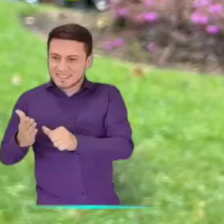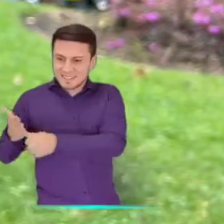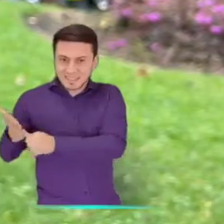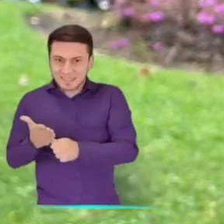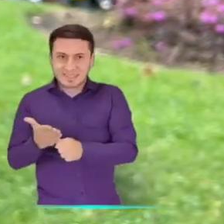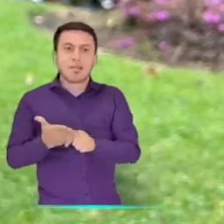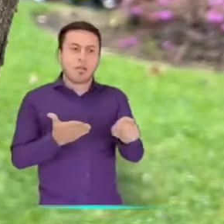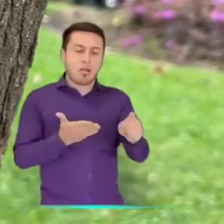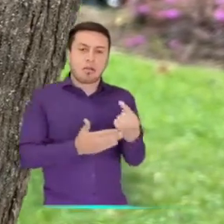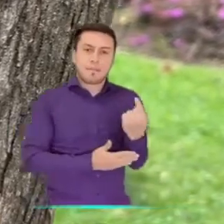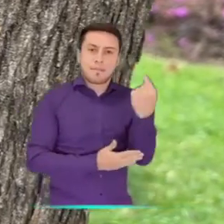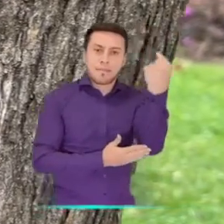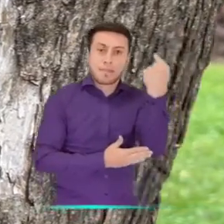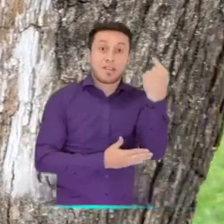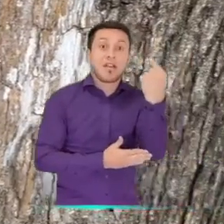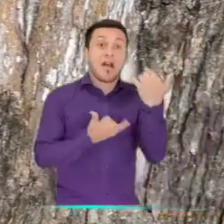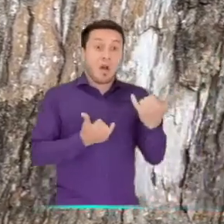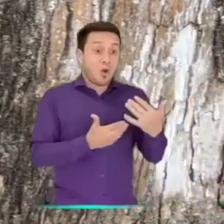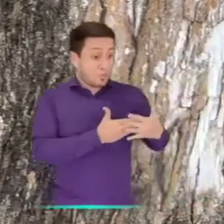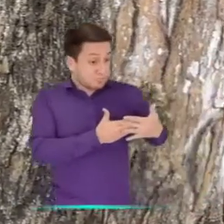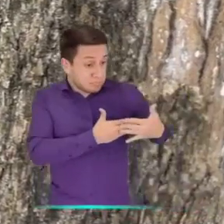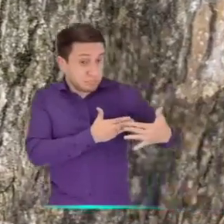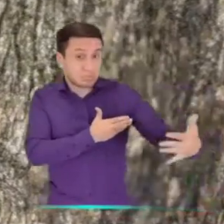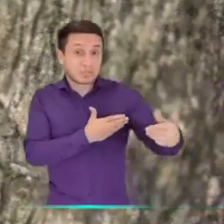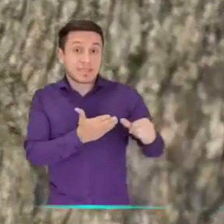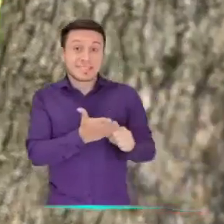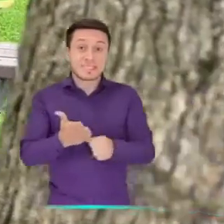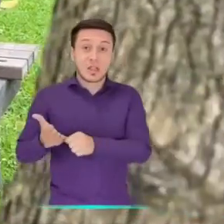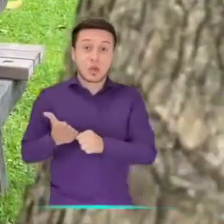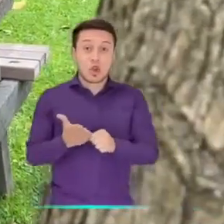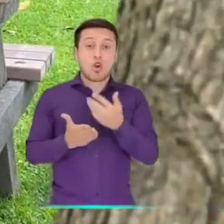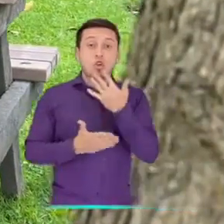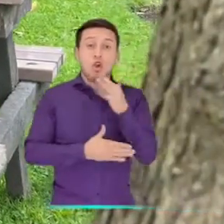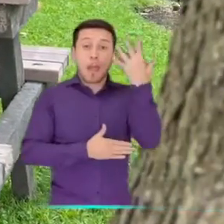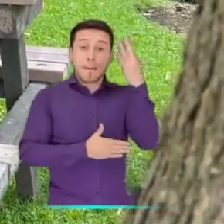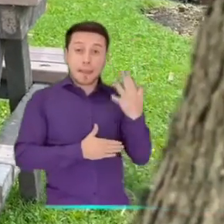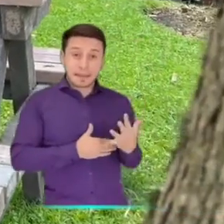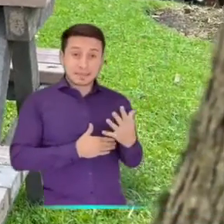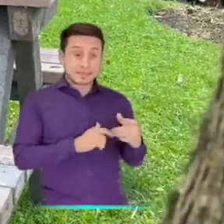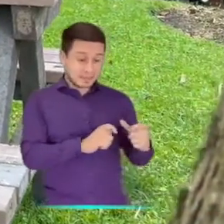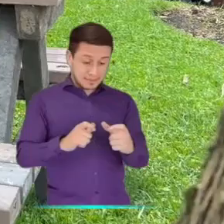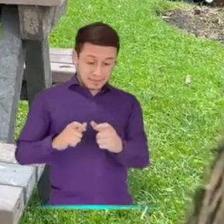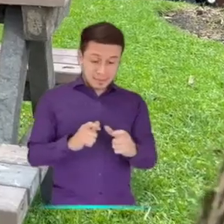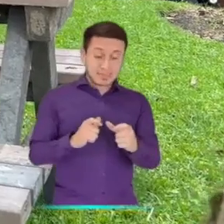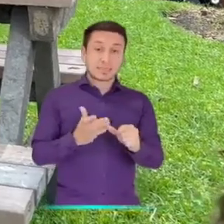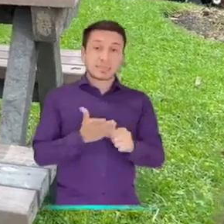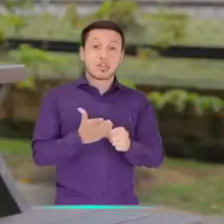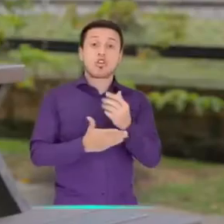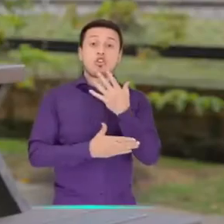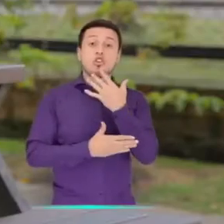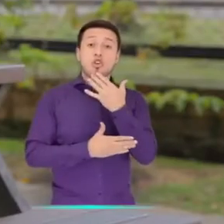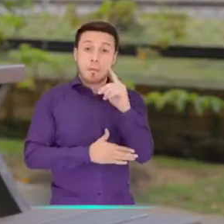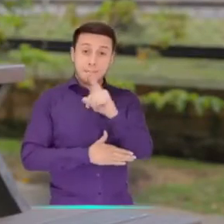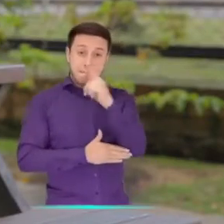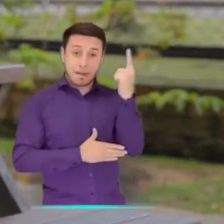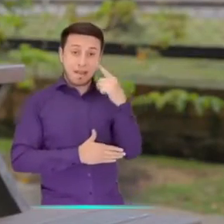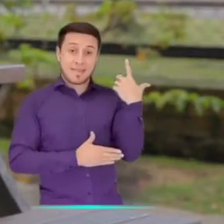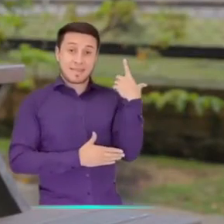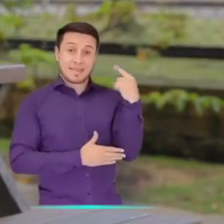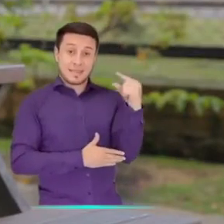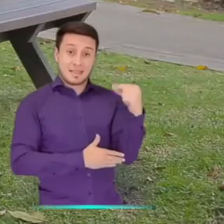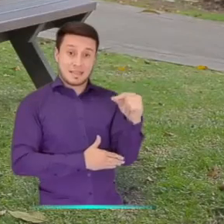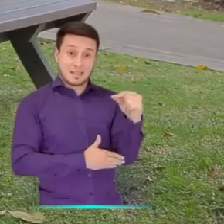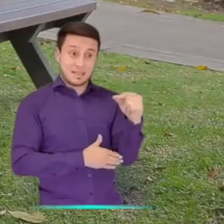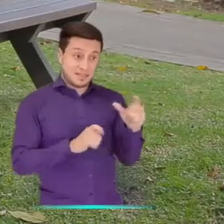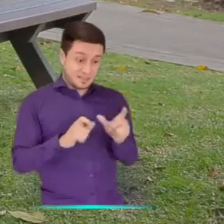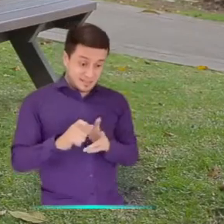ellos logramos que este material, ya que está hecho de plástico, entonces ellos lograron pues hacer esta conversión del residuo de la cédula a madera